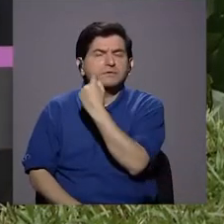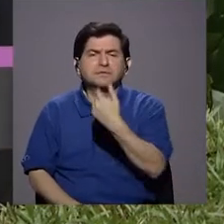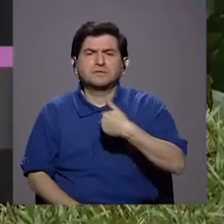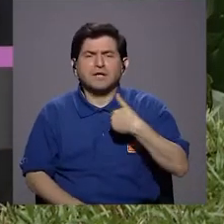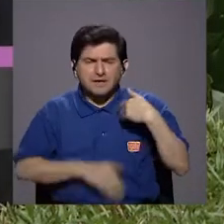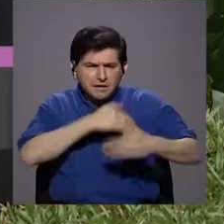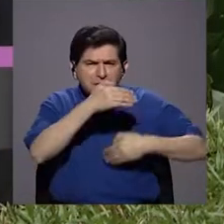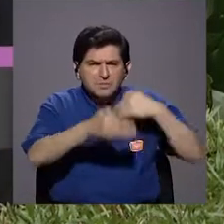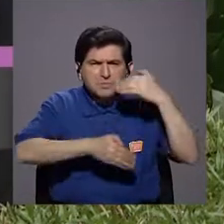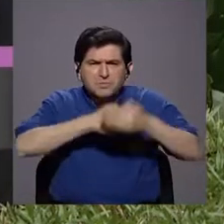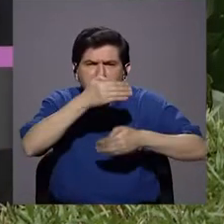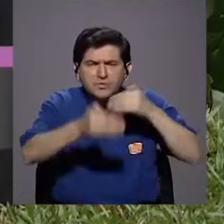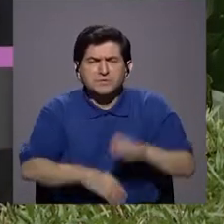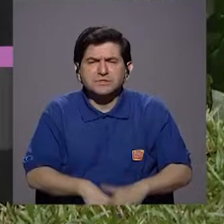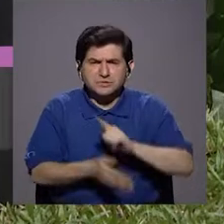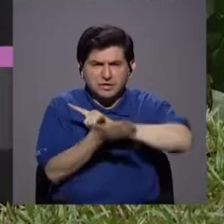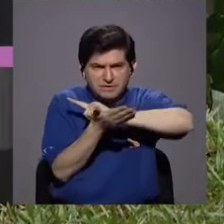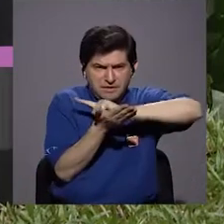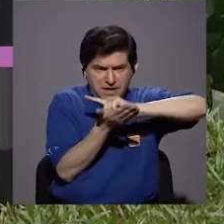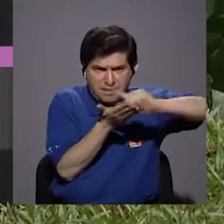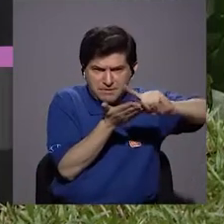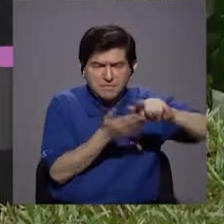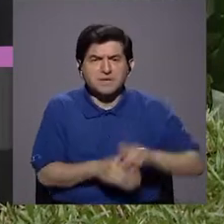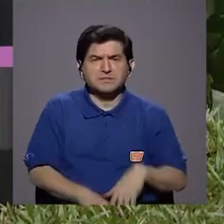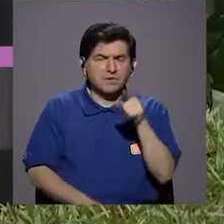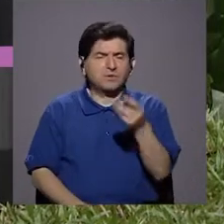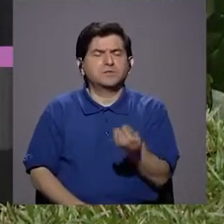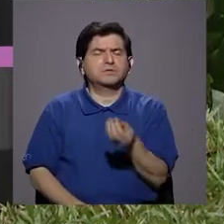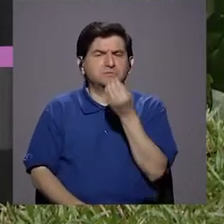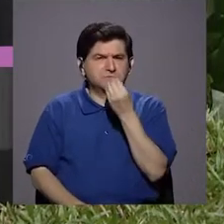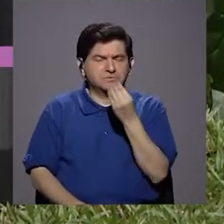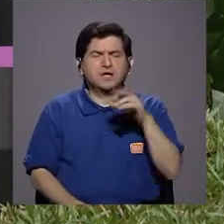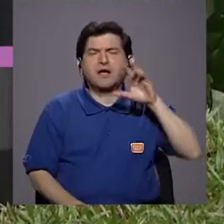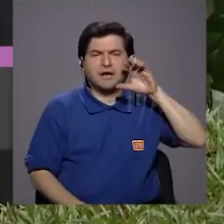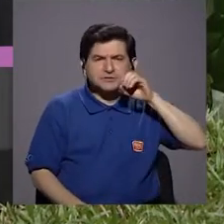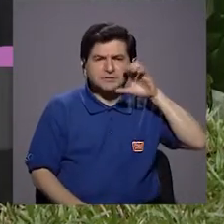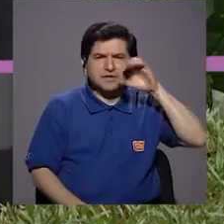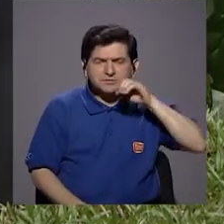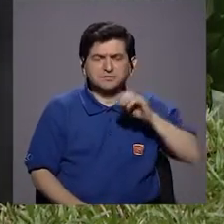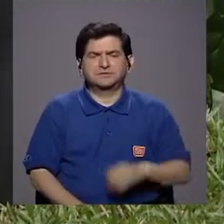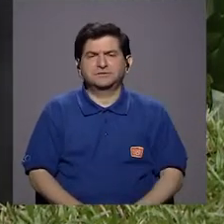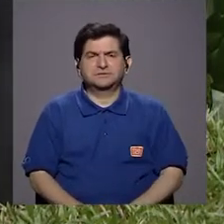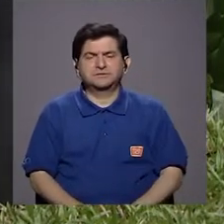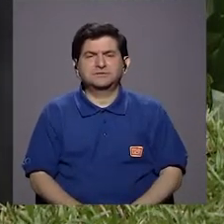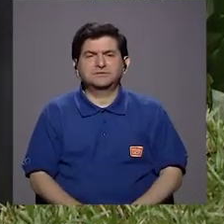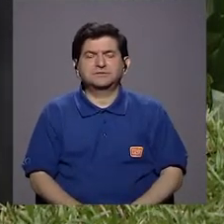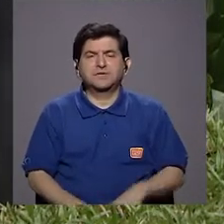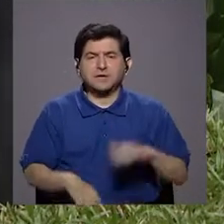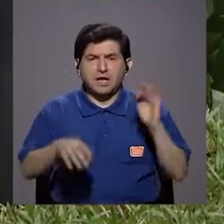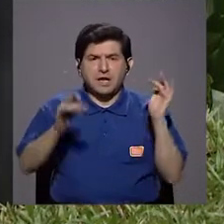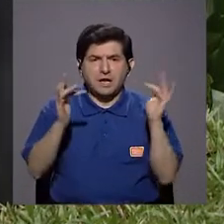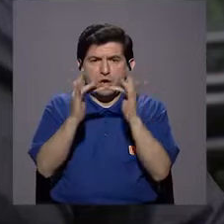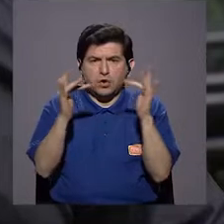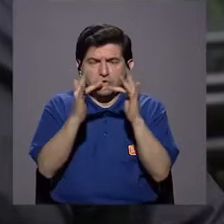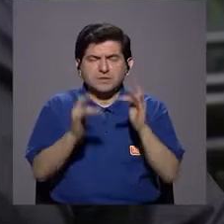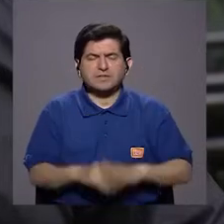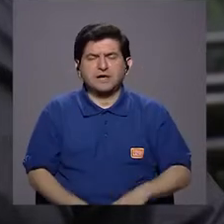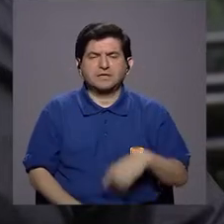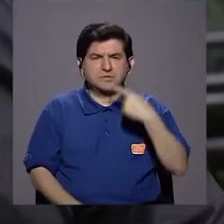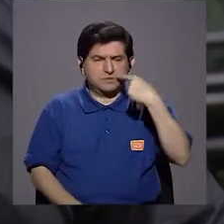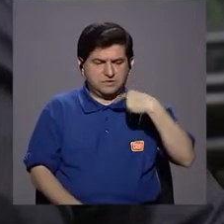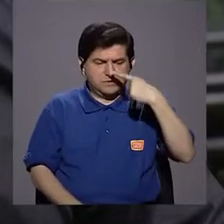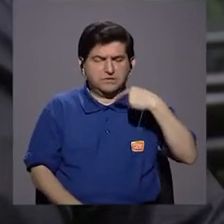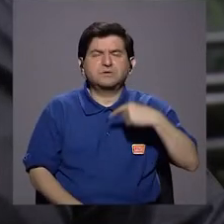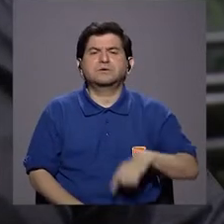los dientes tienen procesos de limpieza. Cada vez que vos masticas y que los dientes entran en contacto, los de arriba con los de abajo, tienen